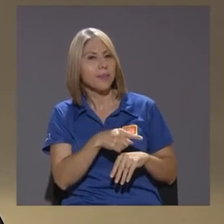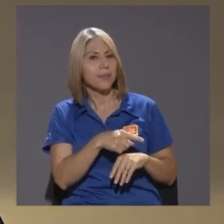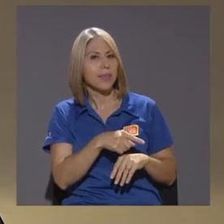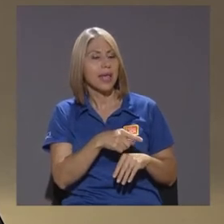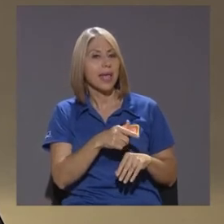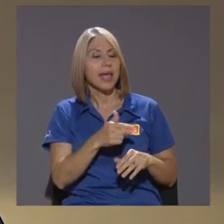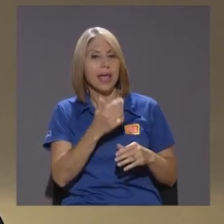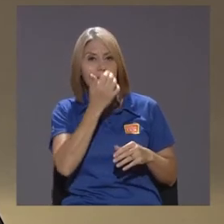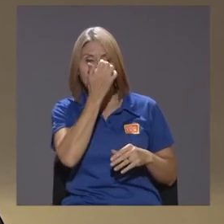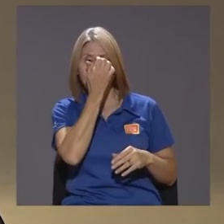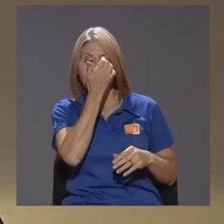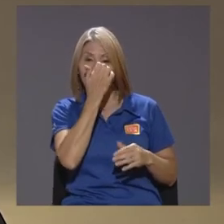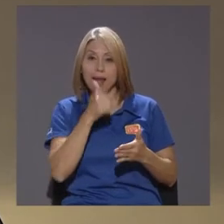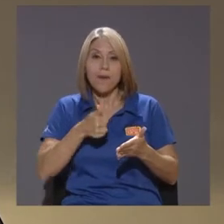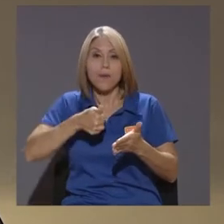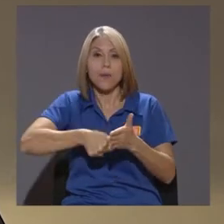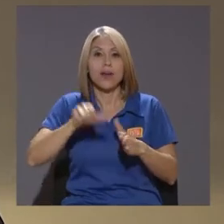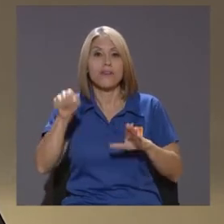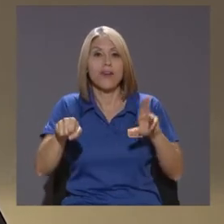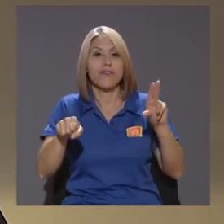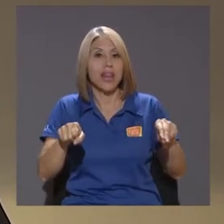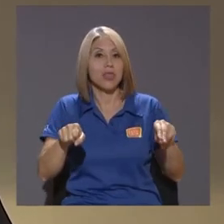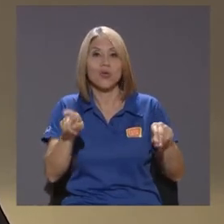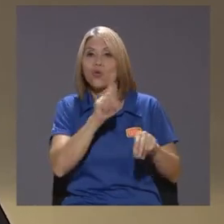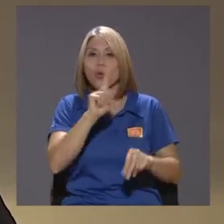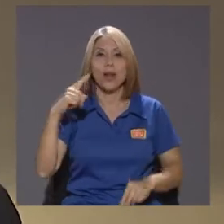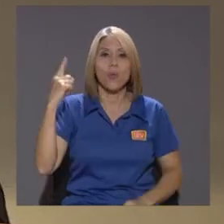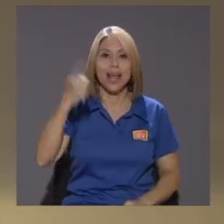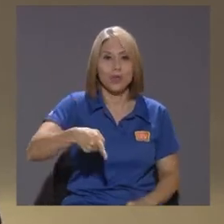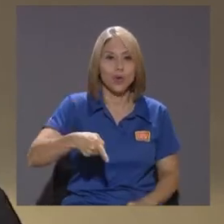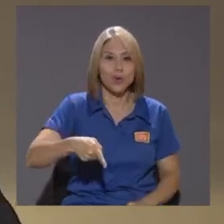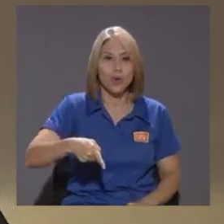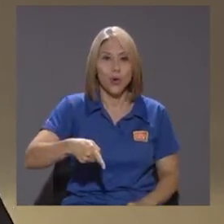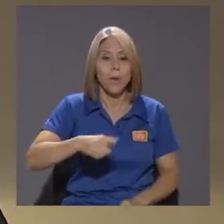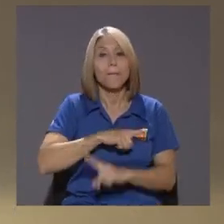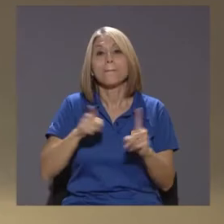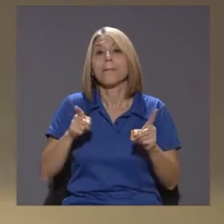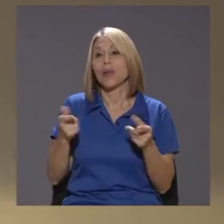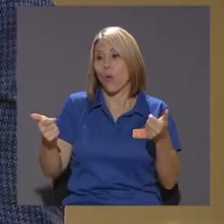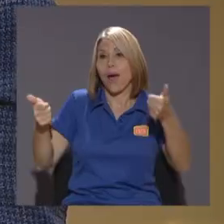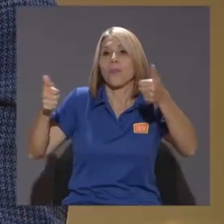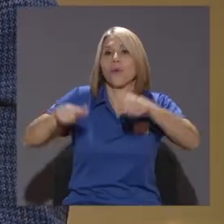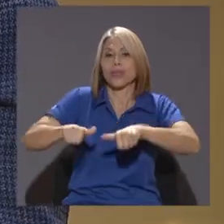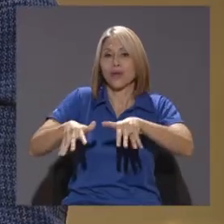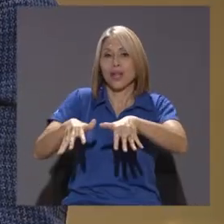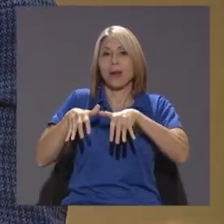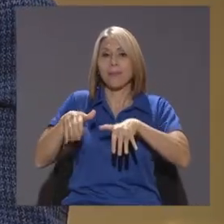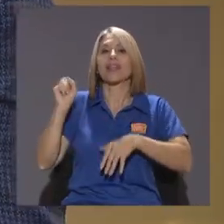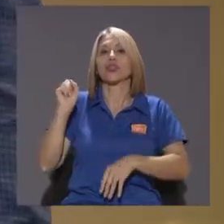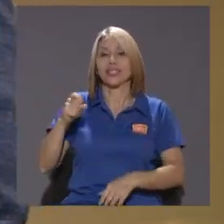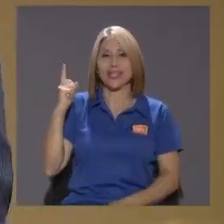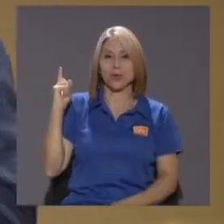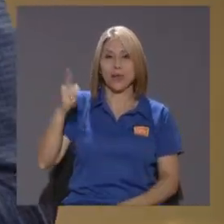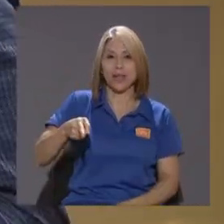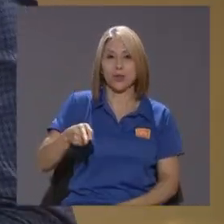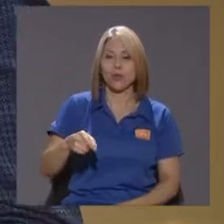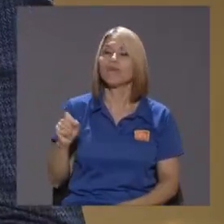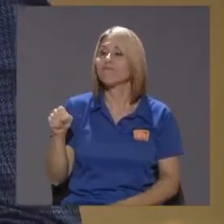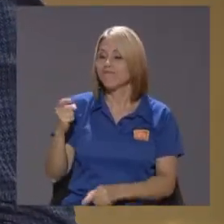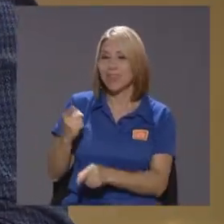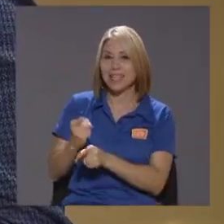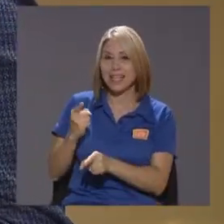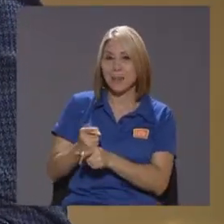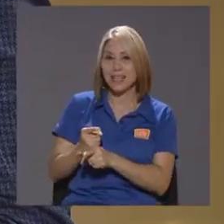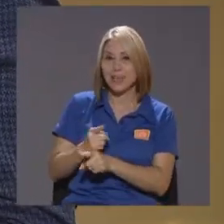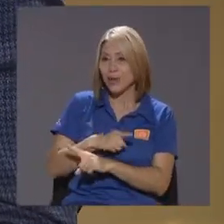Previsit El referéndum No era obligatorio La aprobación En el parlamento Si es obligatorio Exactamente Bueno Eso es cierto Es que este tema